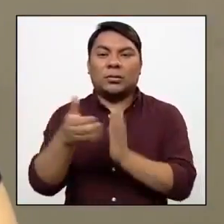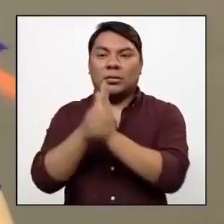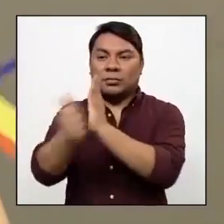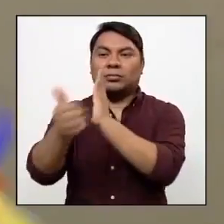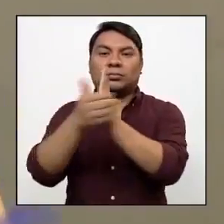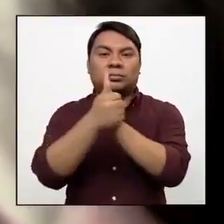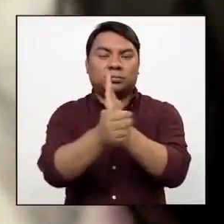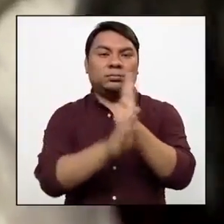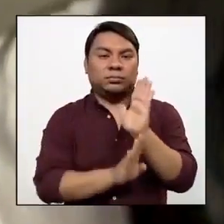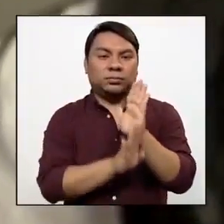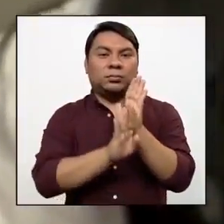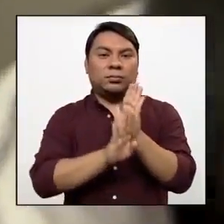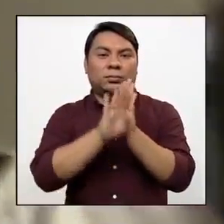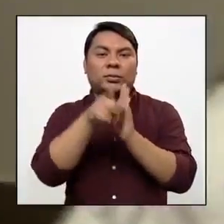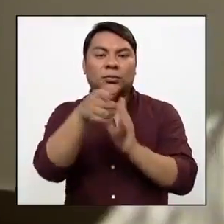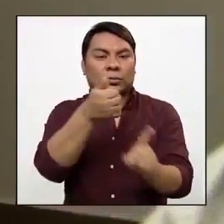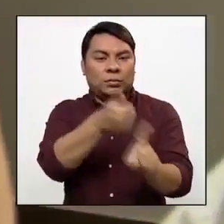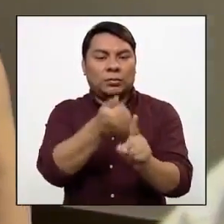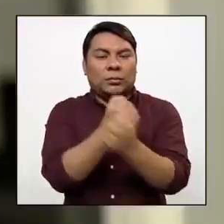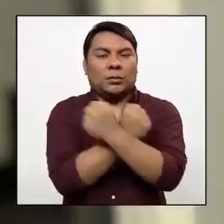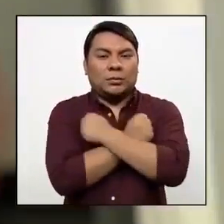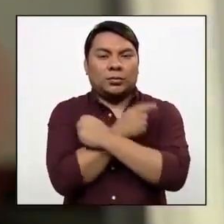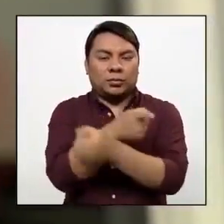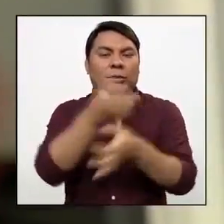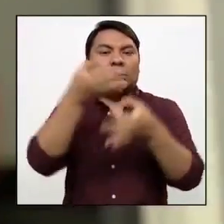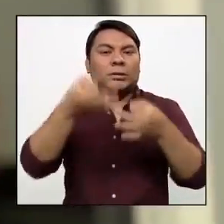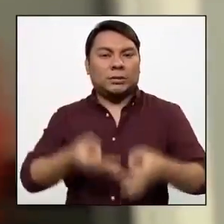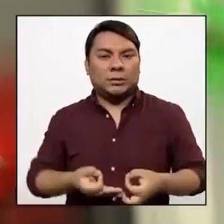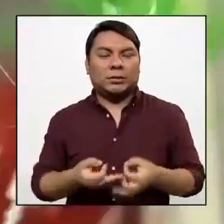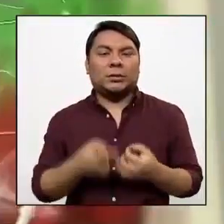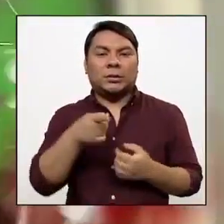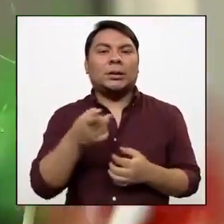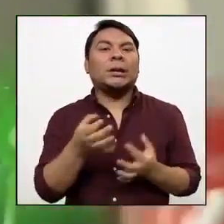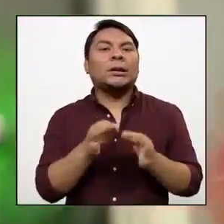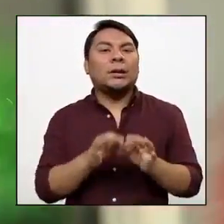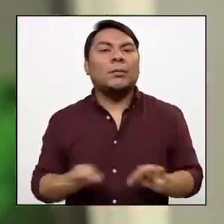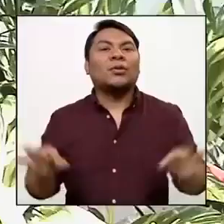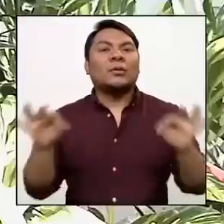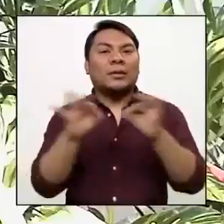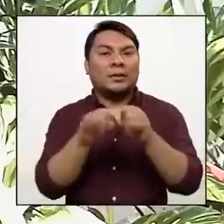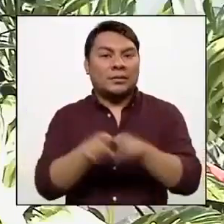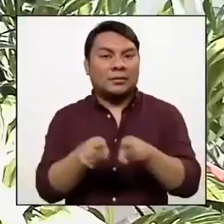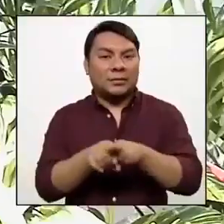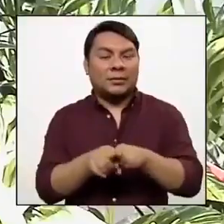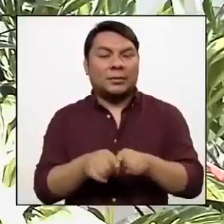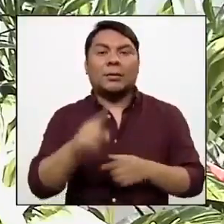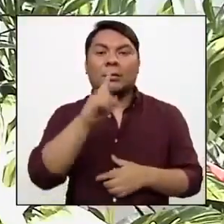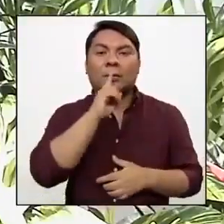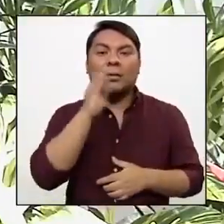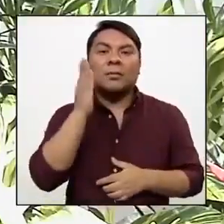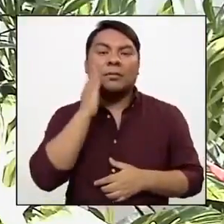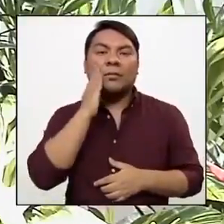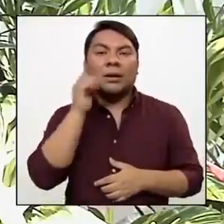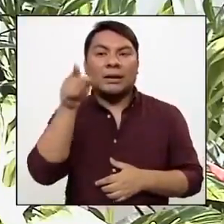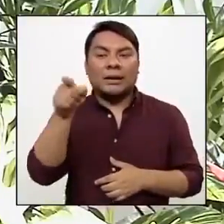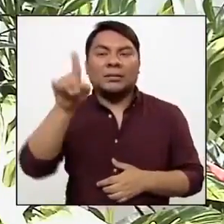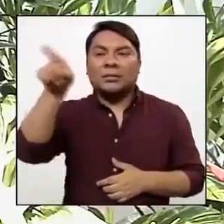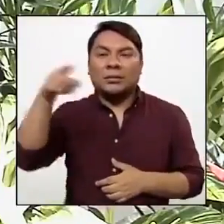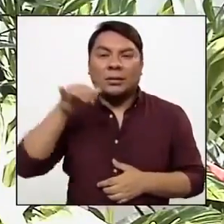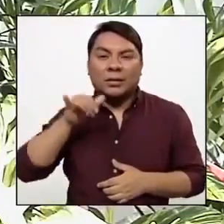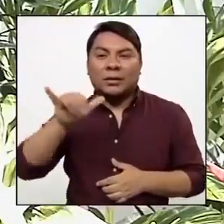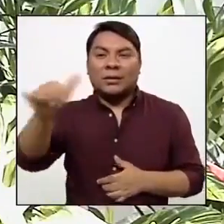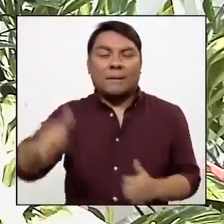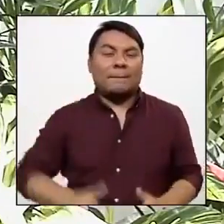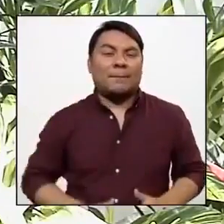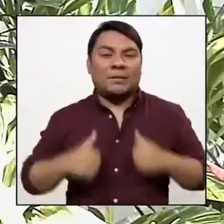habilidades, su autoestima, su seguridad, y algo muy importante. Los padres no son eternos, no viven para